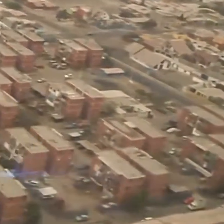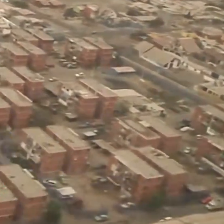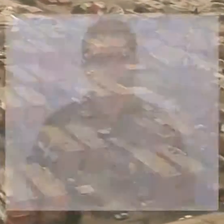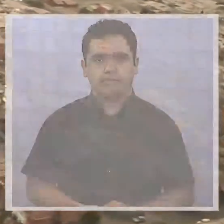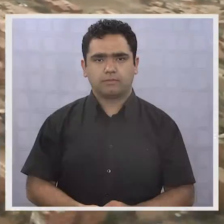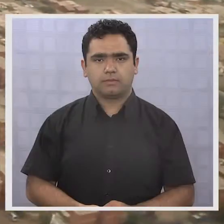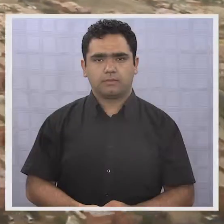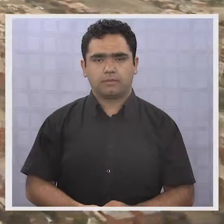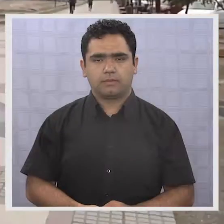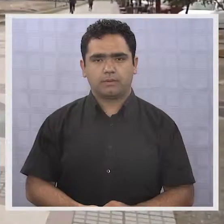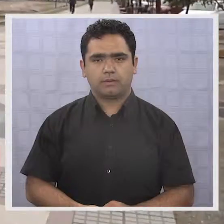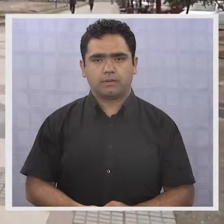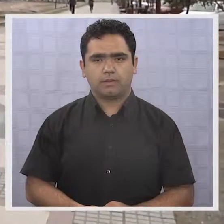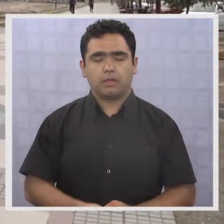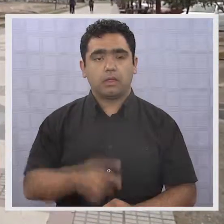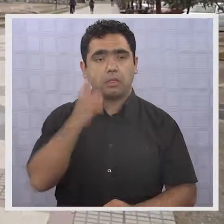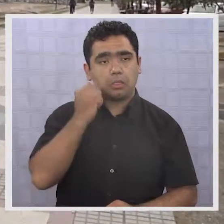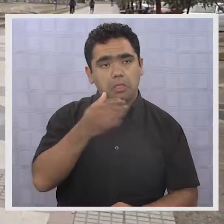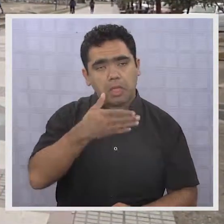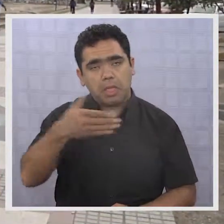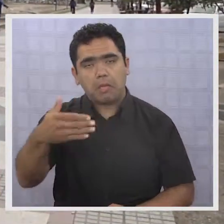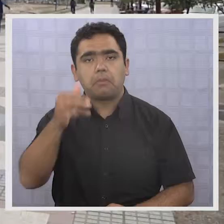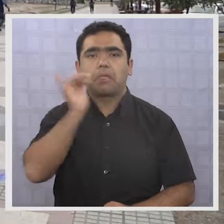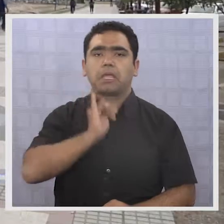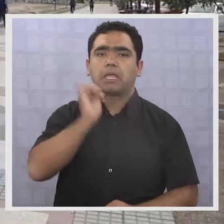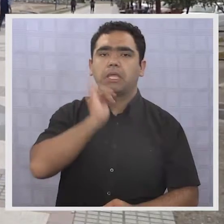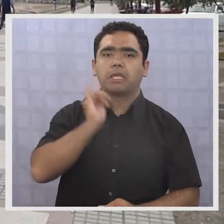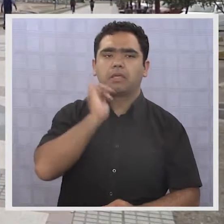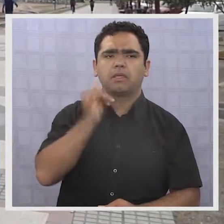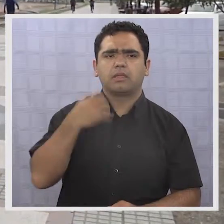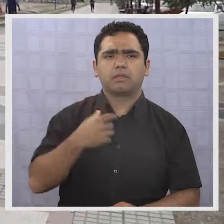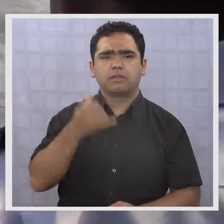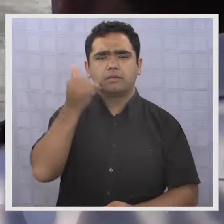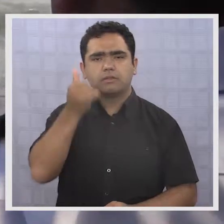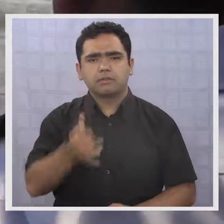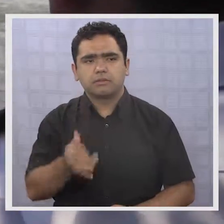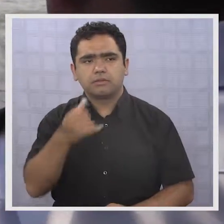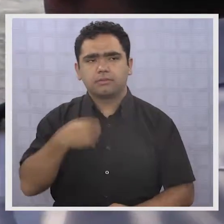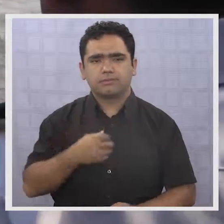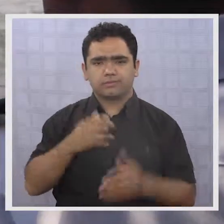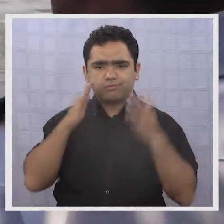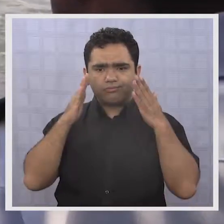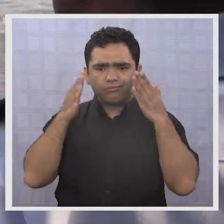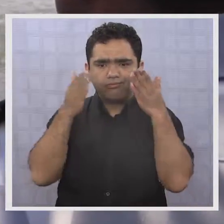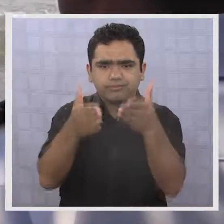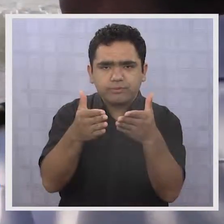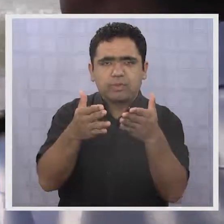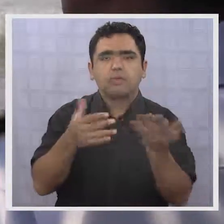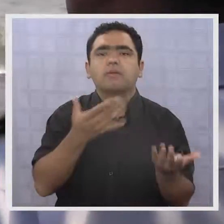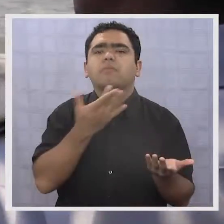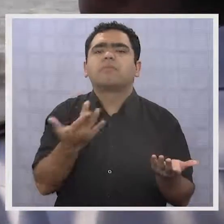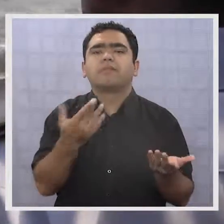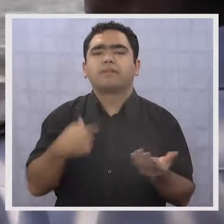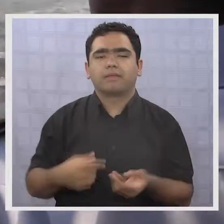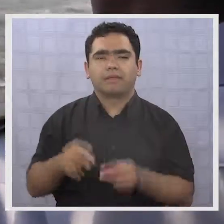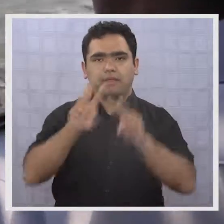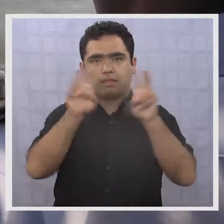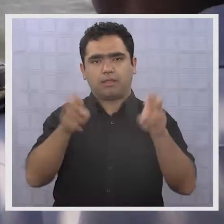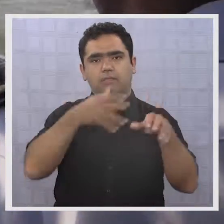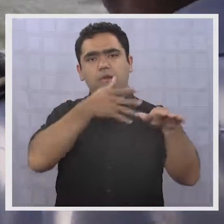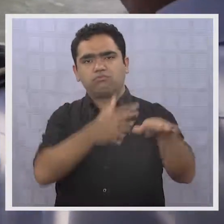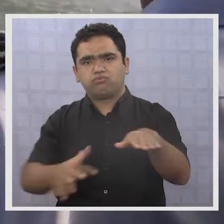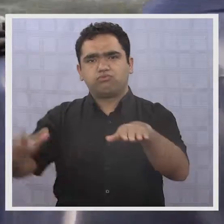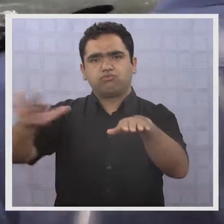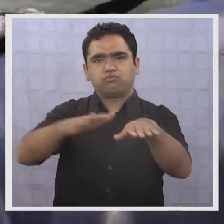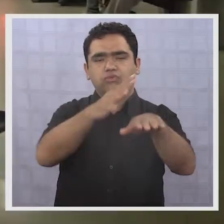Por estos días, Iquique ha estado en el centro de la actualidad nacional y no por cosas positivas. Las manejadas y en especial el brote de